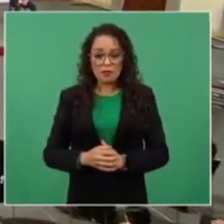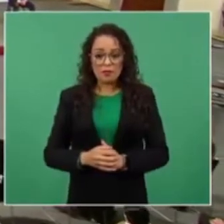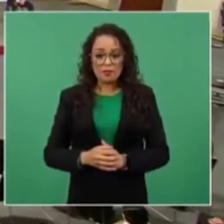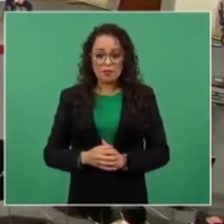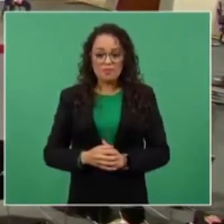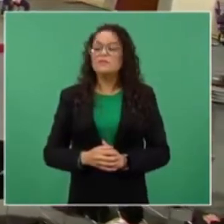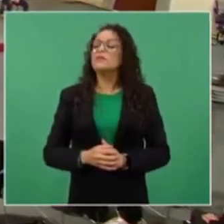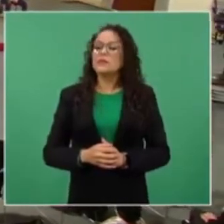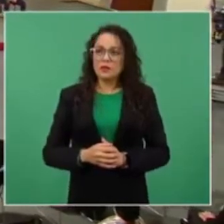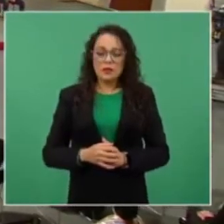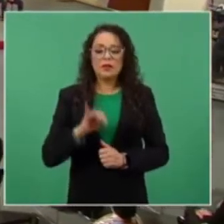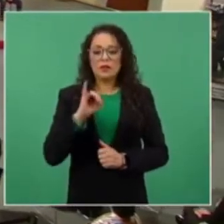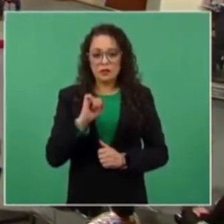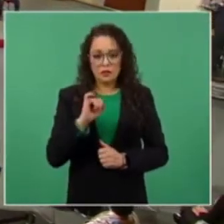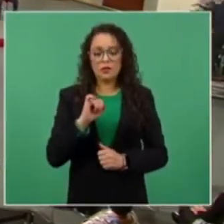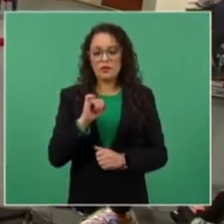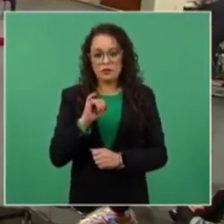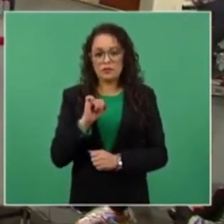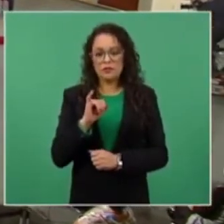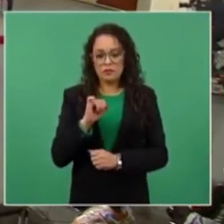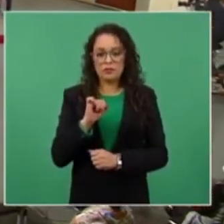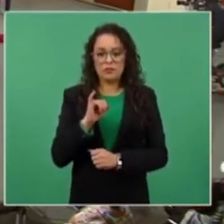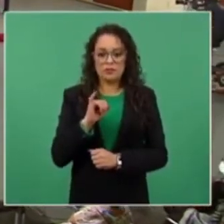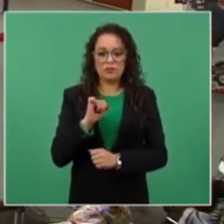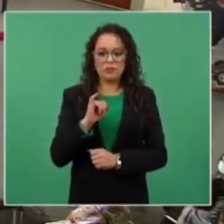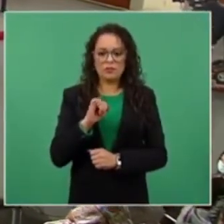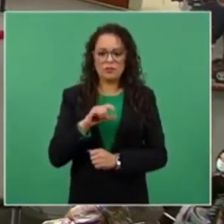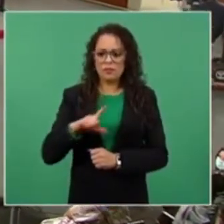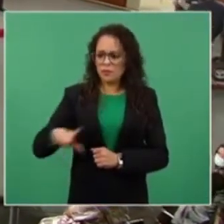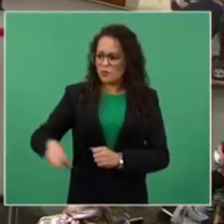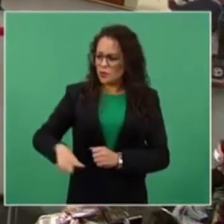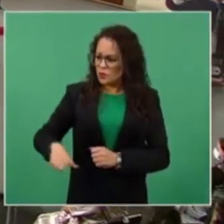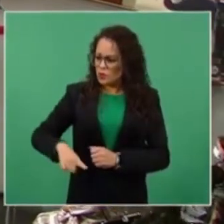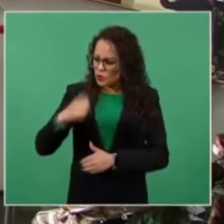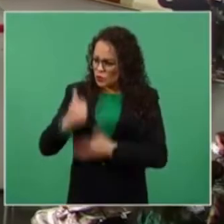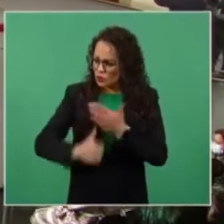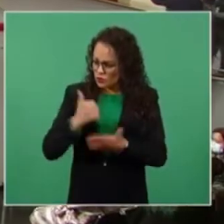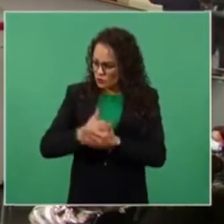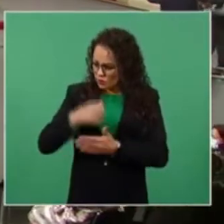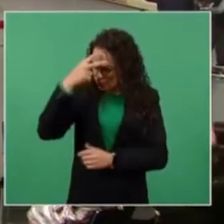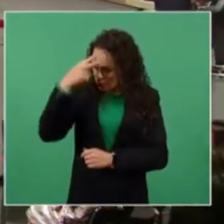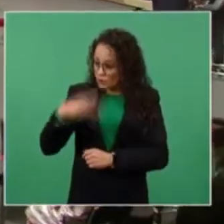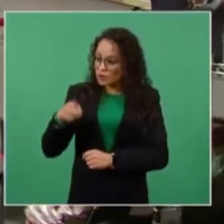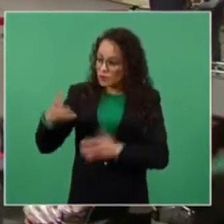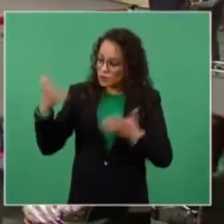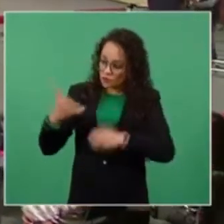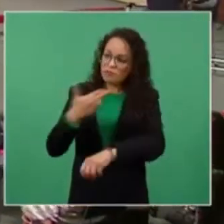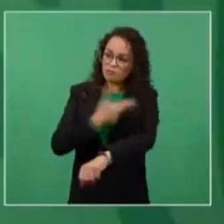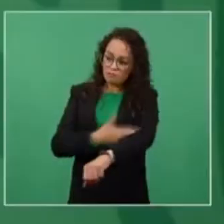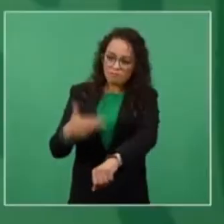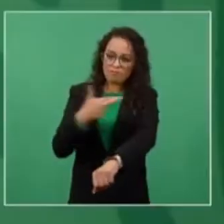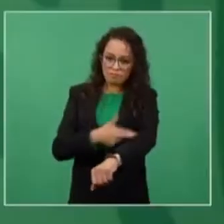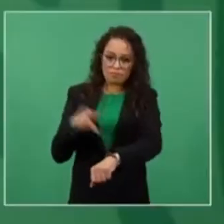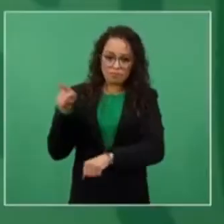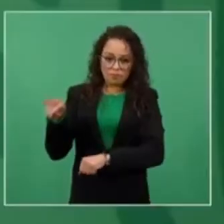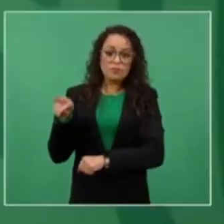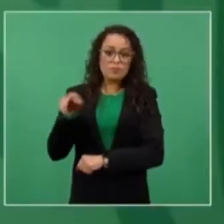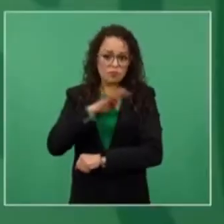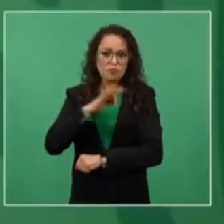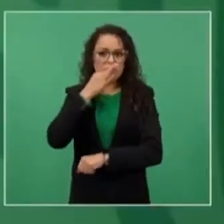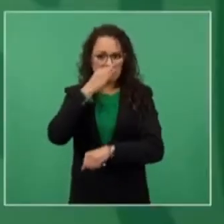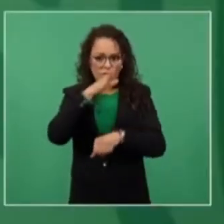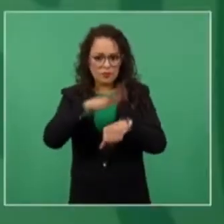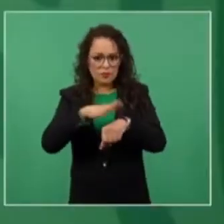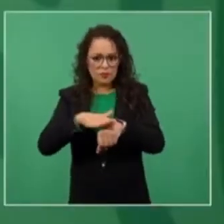que está siguiendo creo que el gobierno de la Ciudad de México ellos podrían informar es la